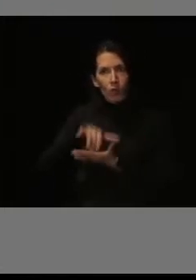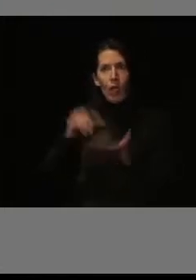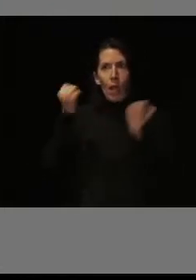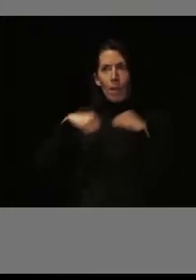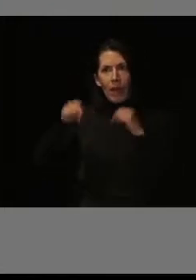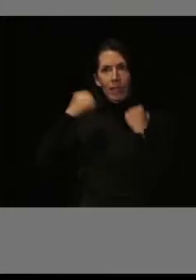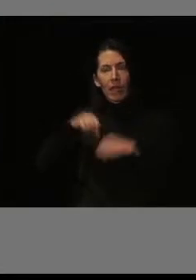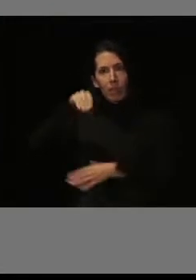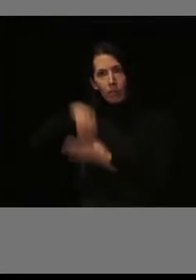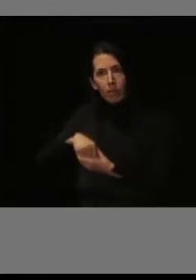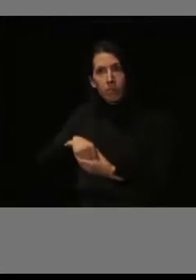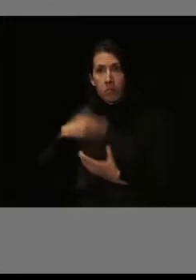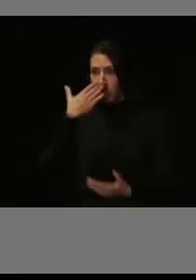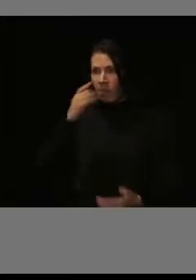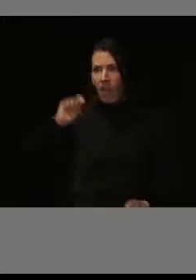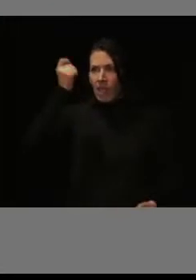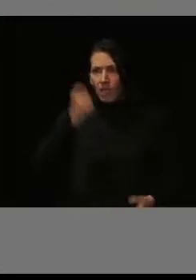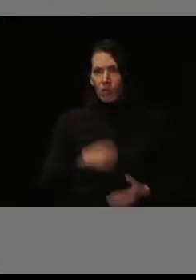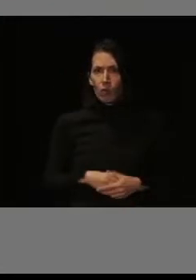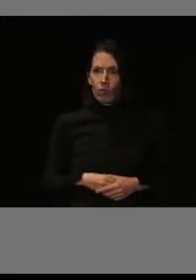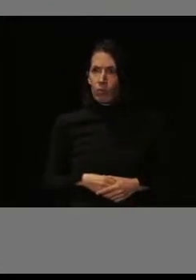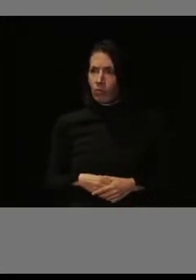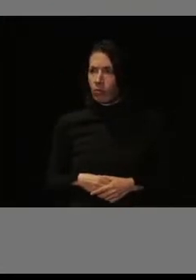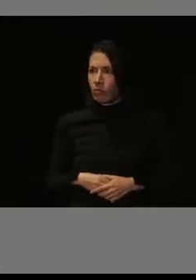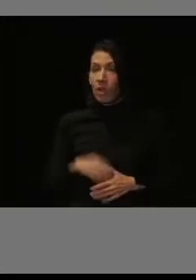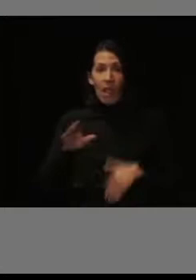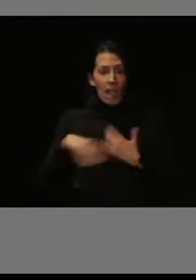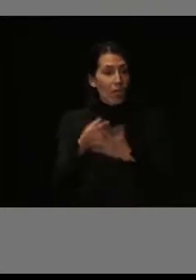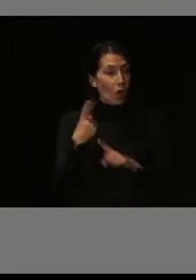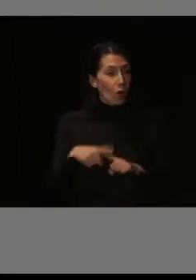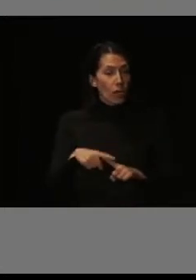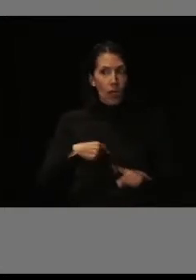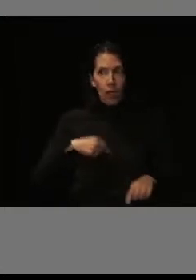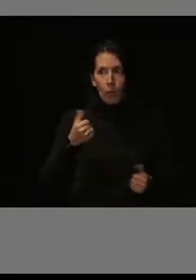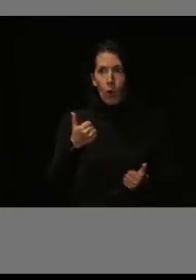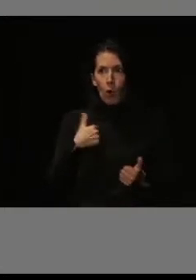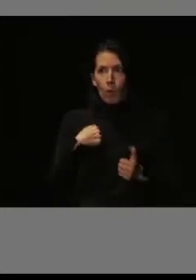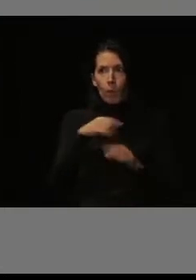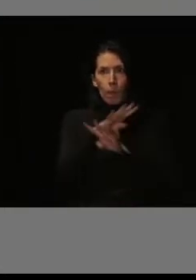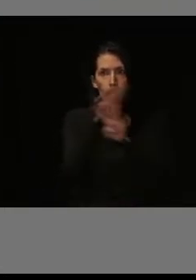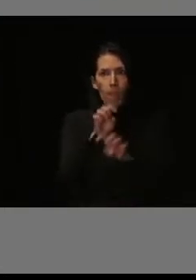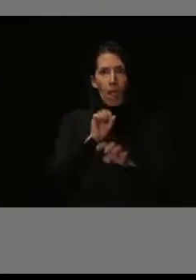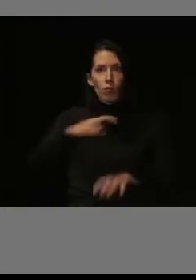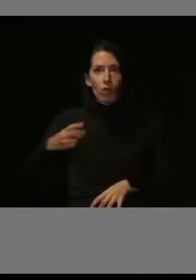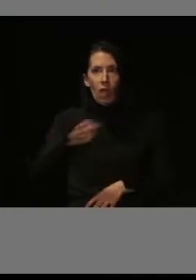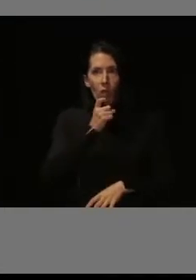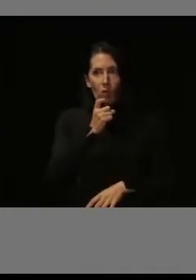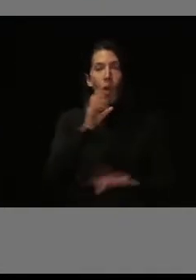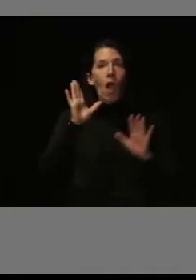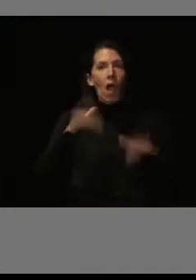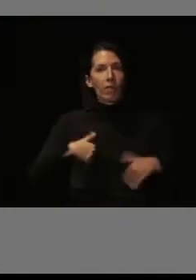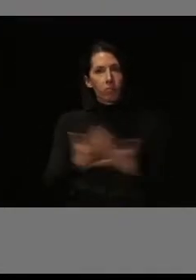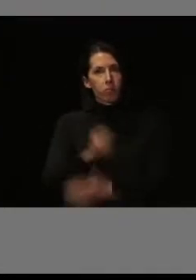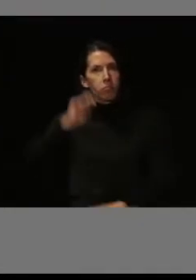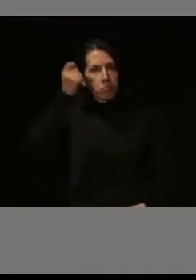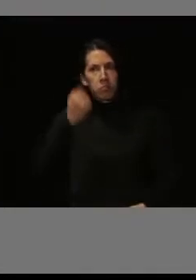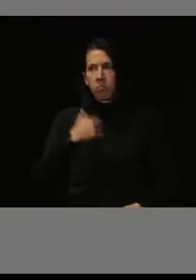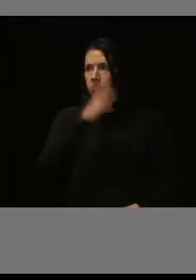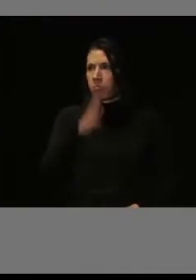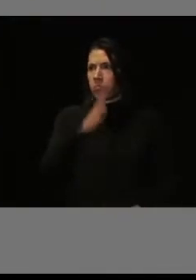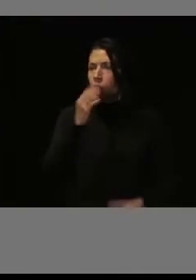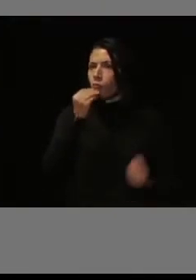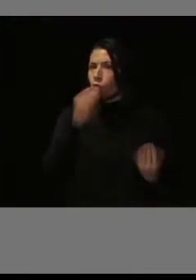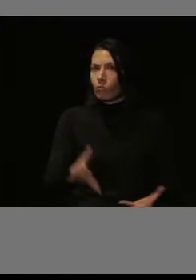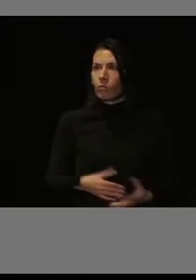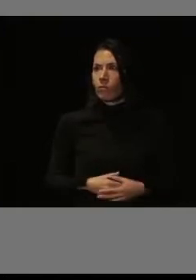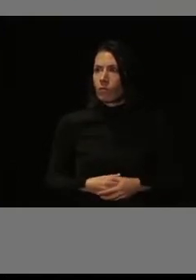y la verdad es que fue un éxito. Fue un éxito, es de estas cosas que hace y que no sabes cómo van a salir. Bueno, pues salieron extraordinariamente bien. De hecho,